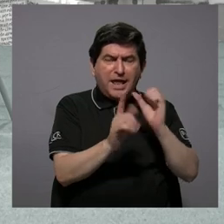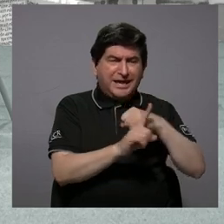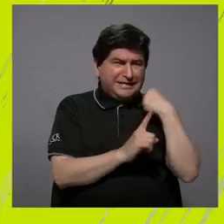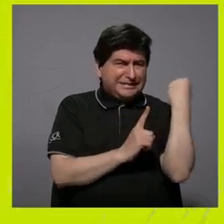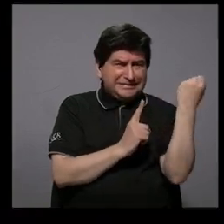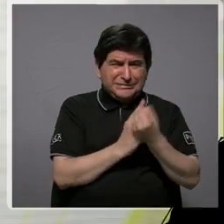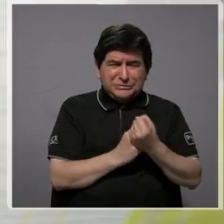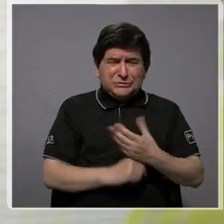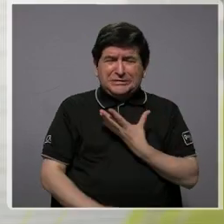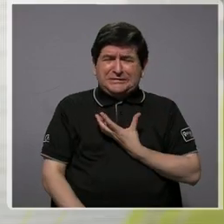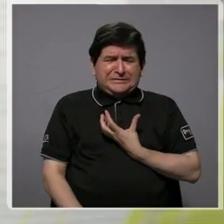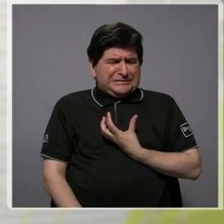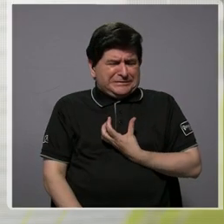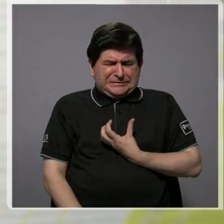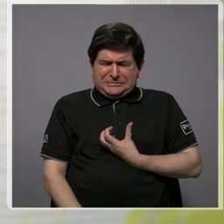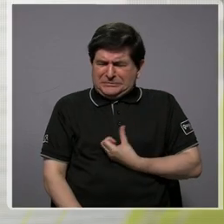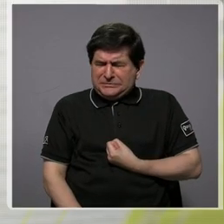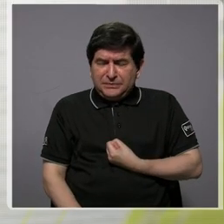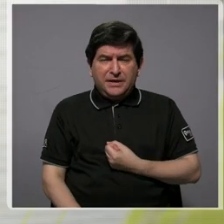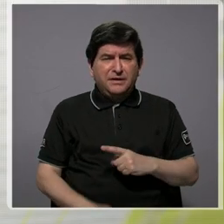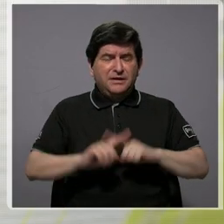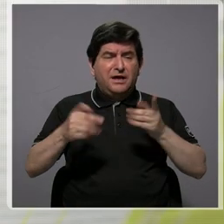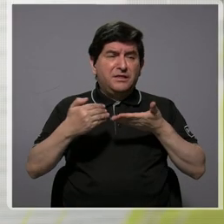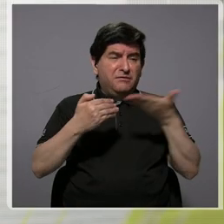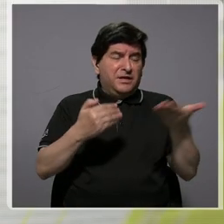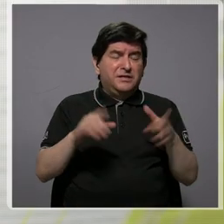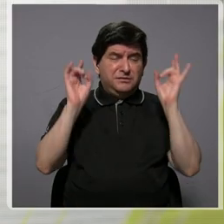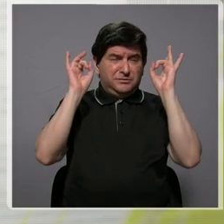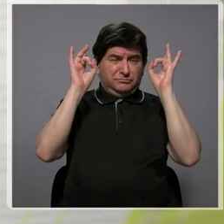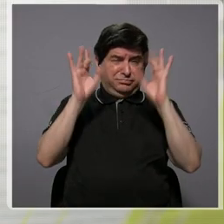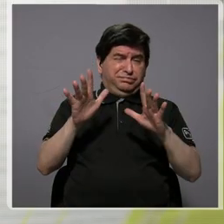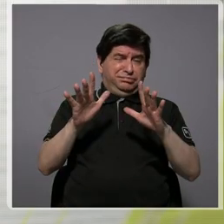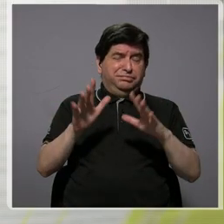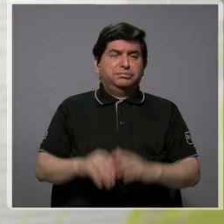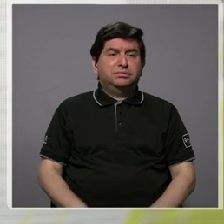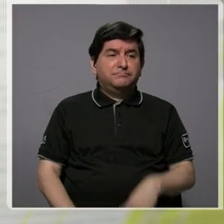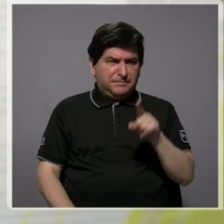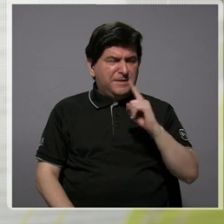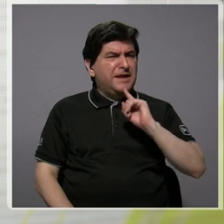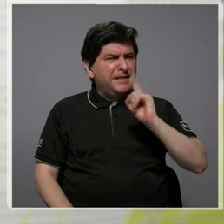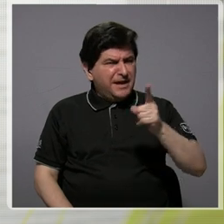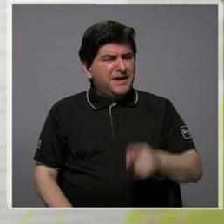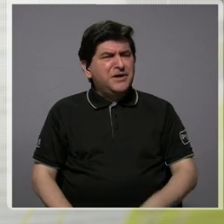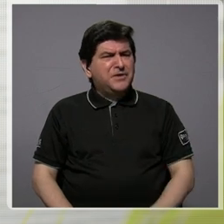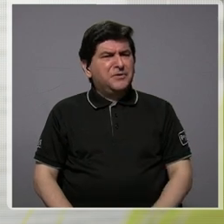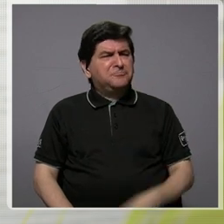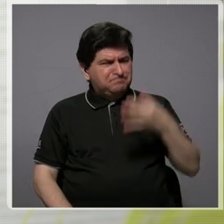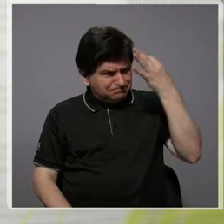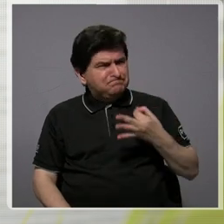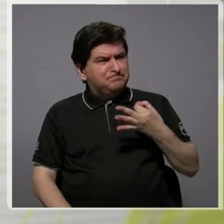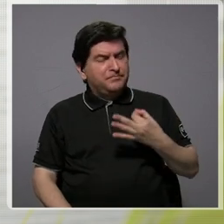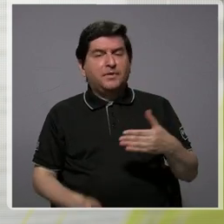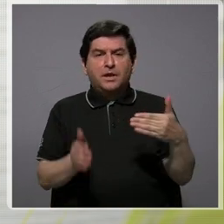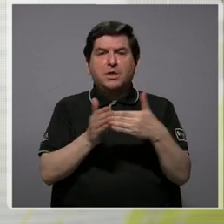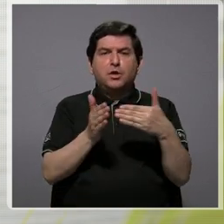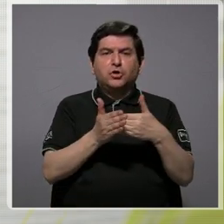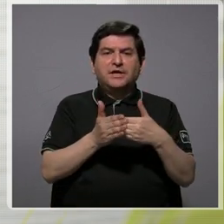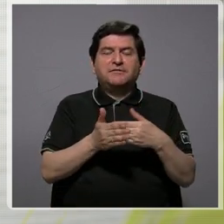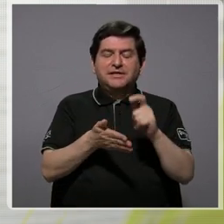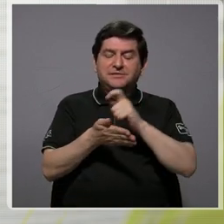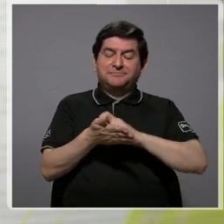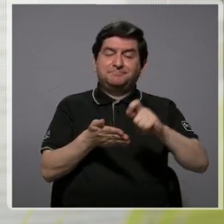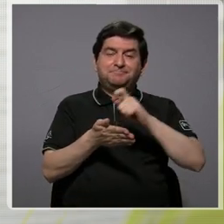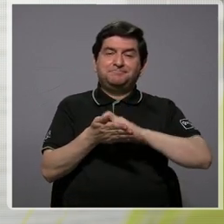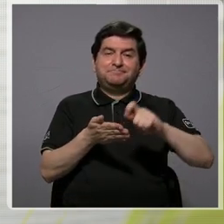situaciones tan amargas, porque pasaron muchas cosas amargas, lo convencieron y él volvió a las letras.